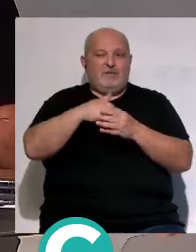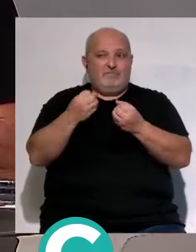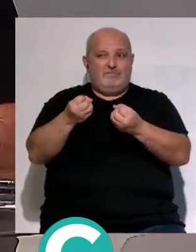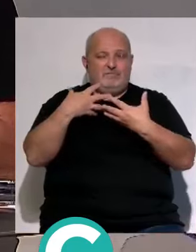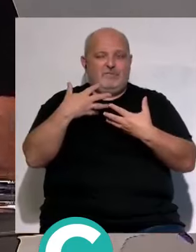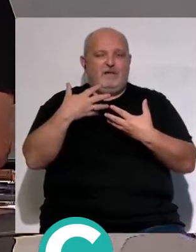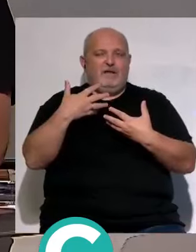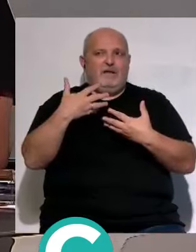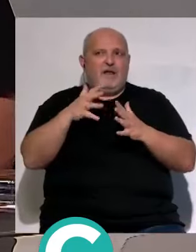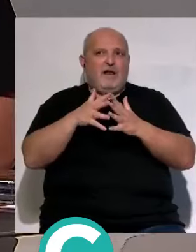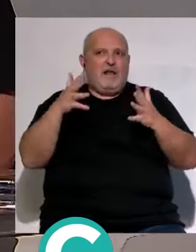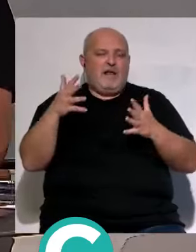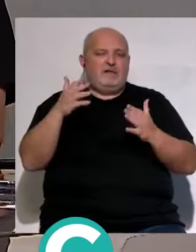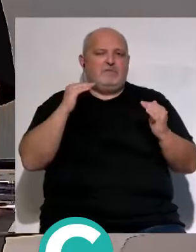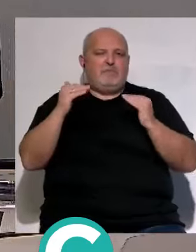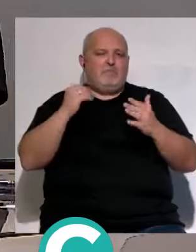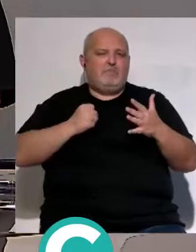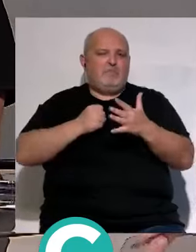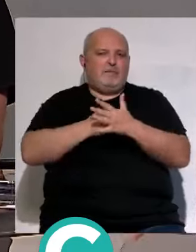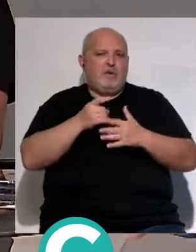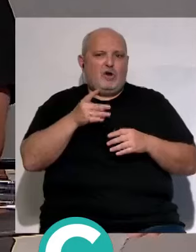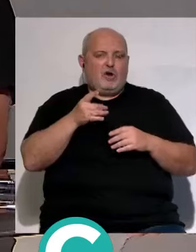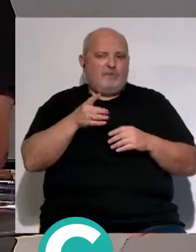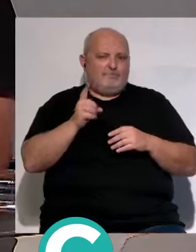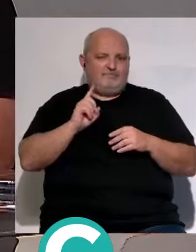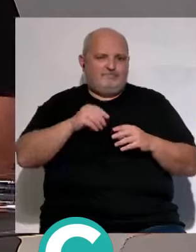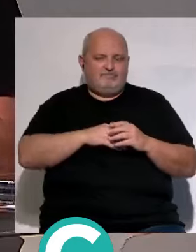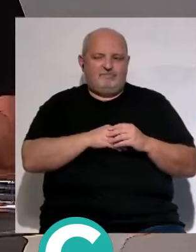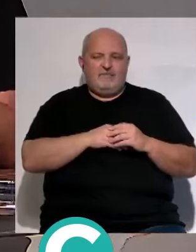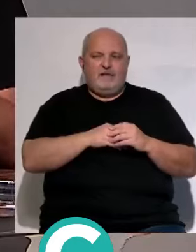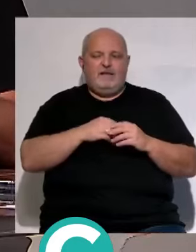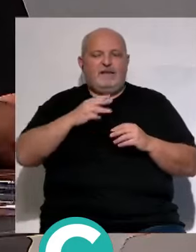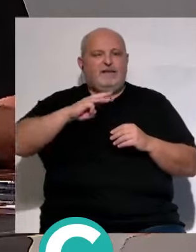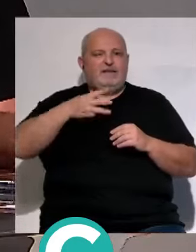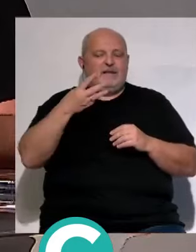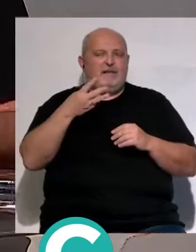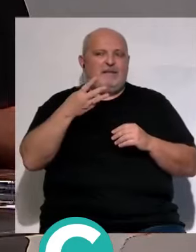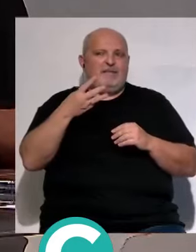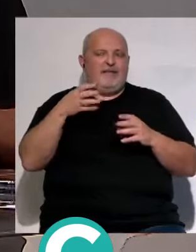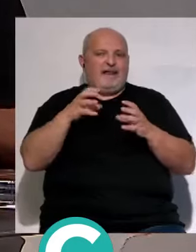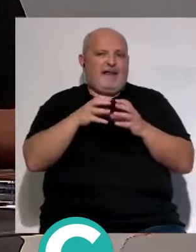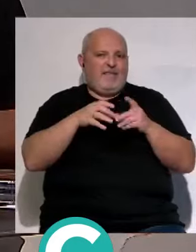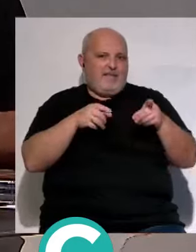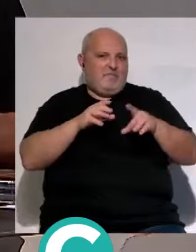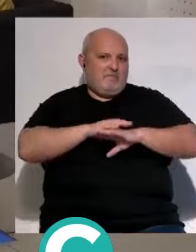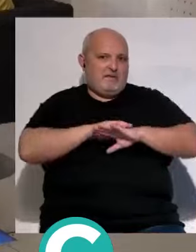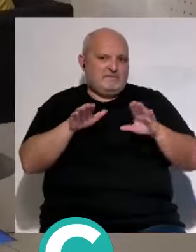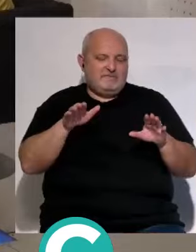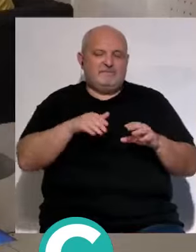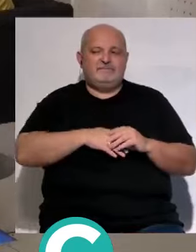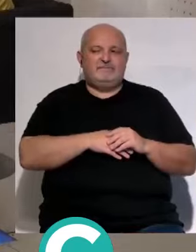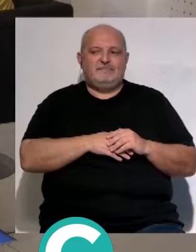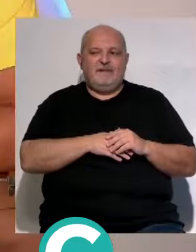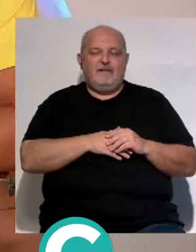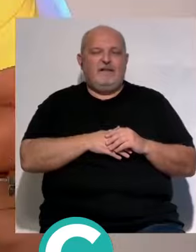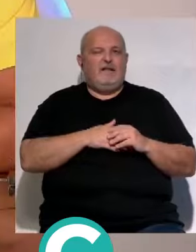de que Cris Ramos ha hecho una gran temporada porque ha sido el máximo goleador del Cádiz ha sido el tercer máximo goleador del Granada una gran temporada no pero es que